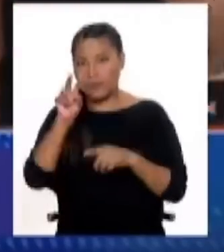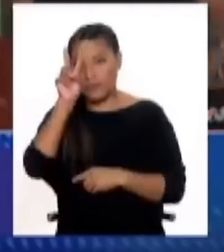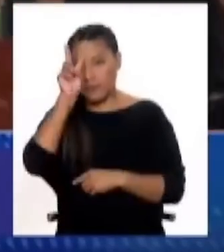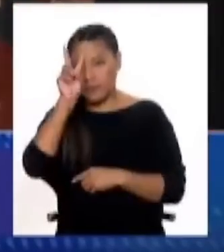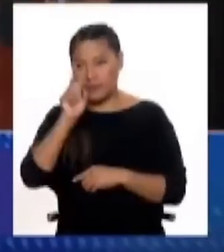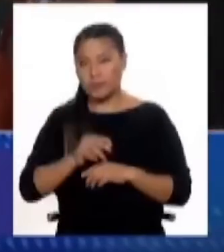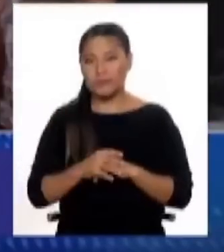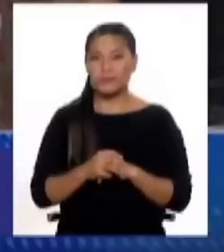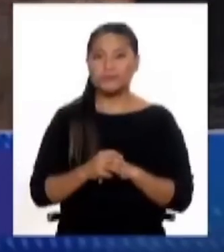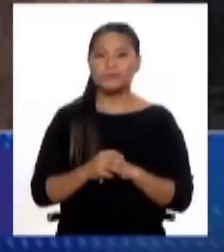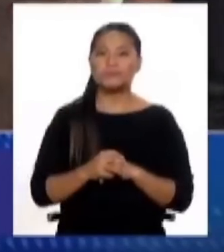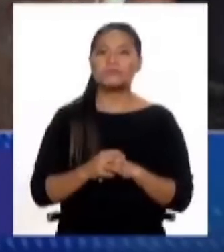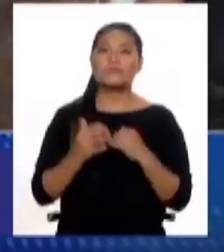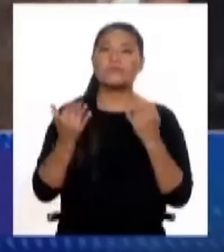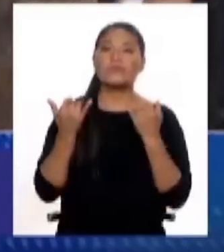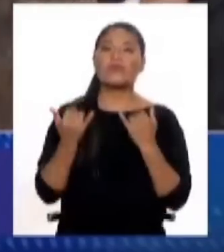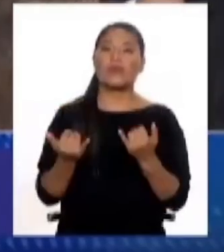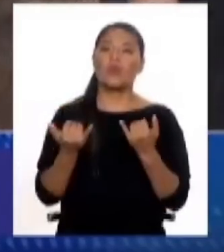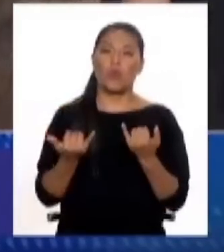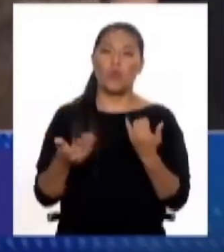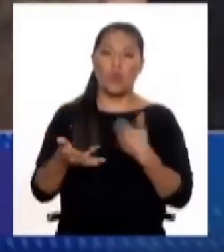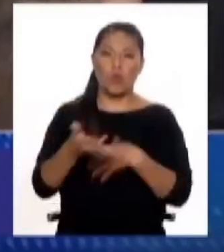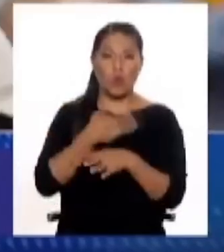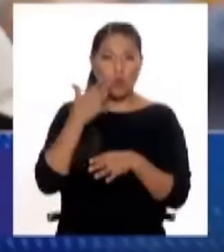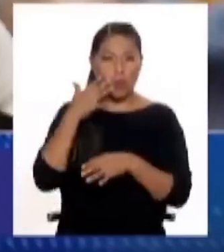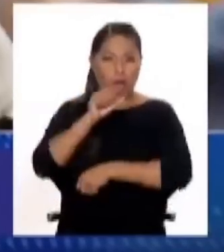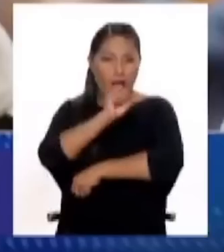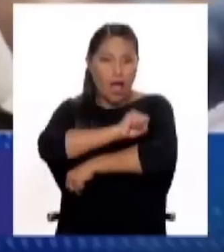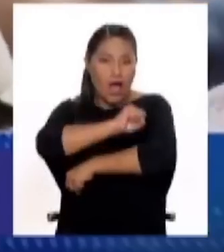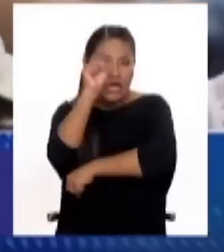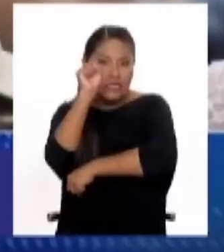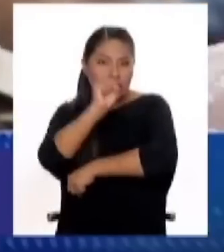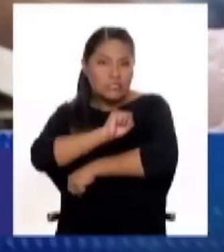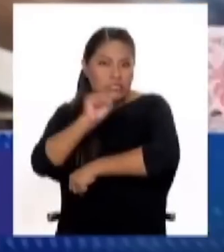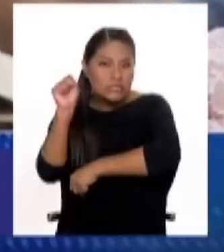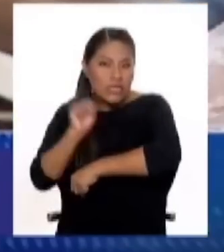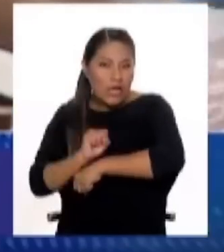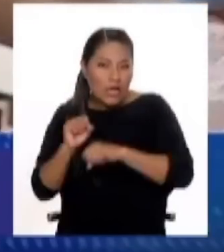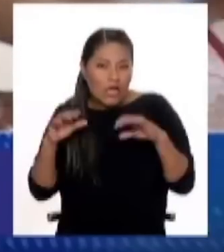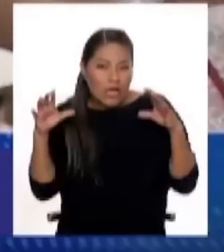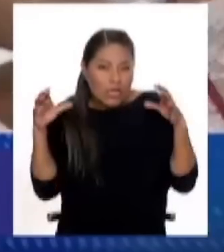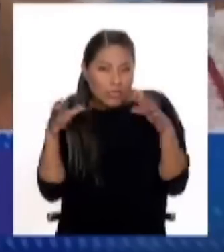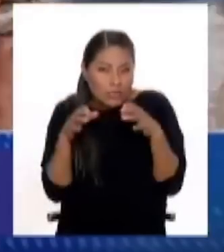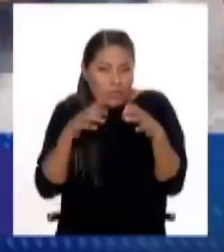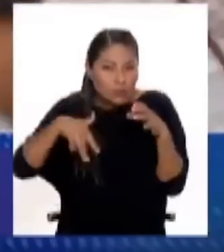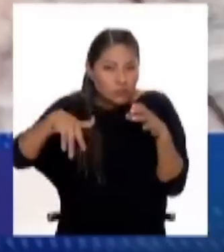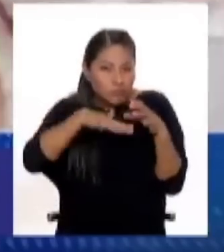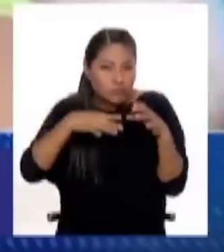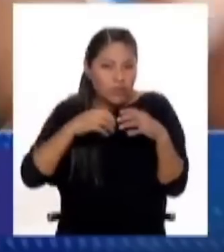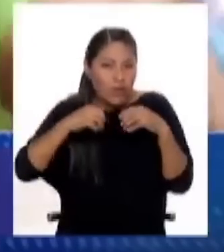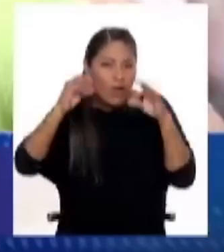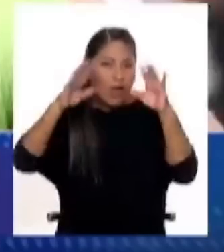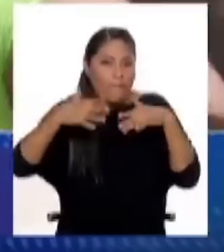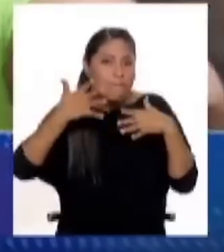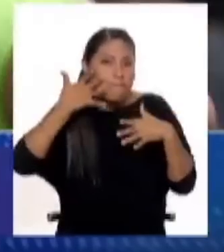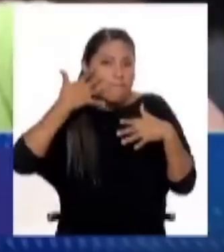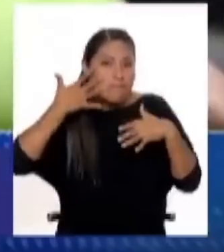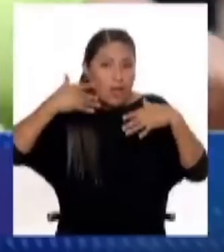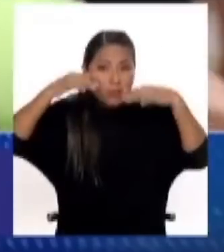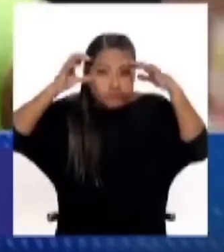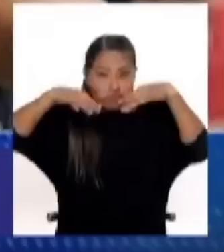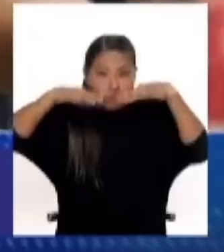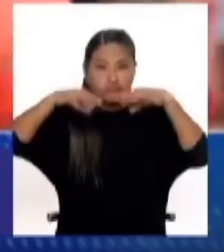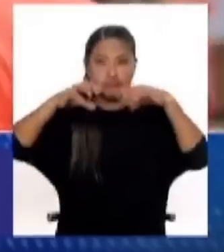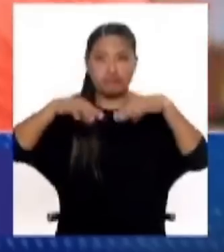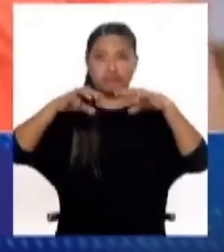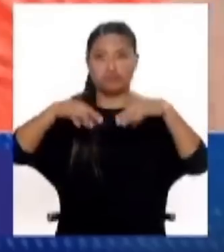pasando al interior, en las regiones de la sierra, estas nevadas, estas situaciones tan particulares, ¿hasta cuándo se van a mantener? Porque